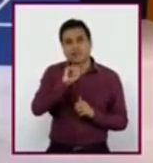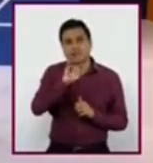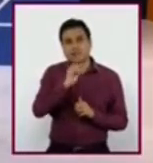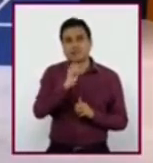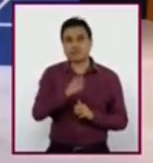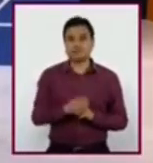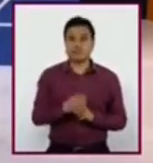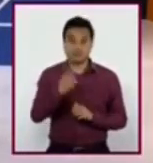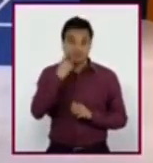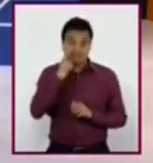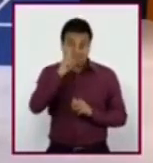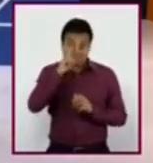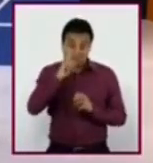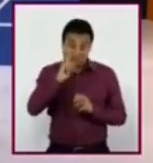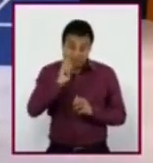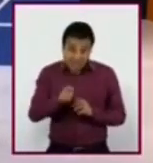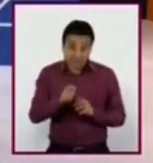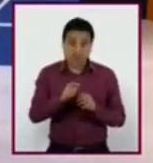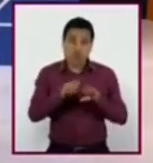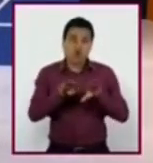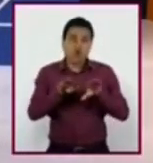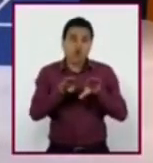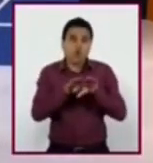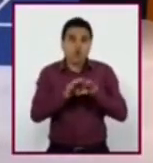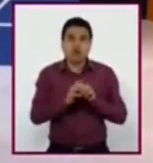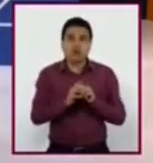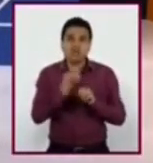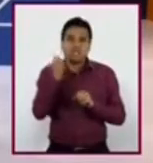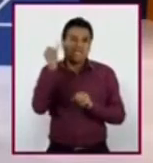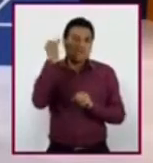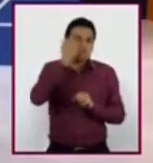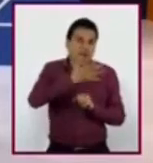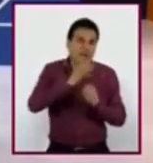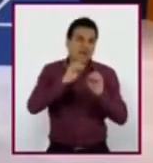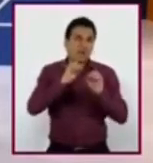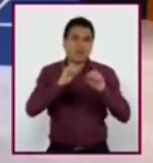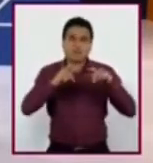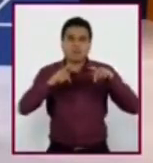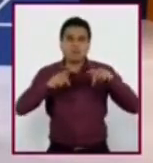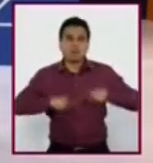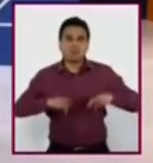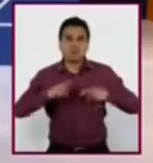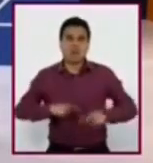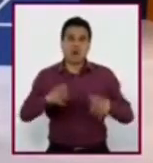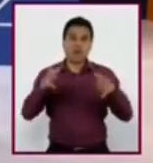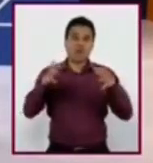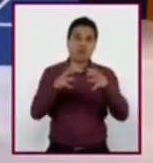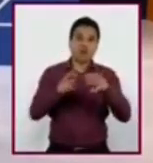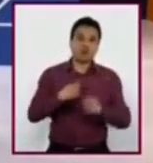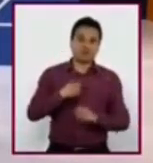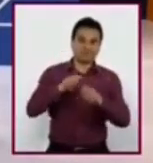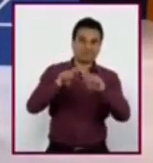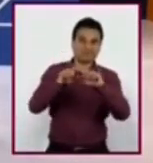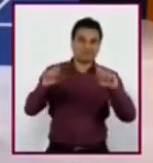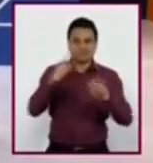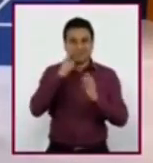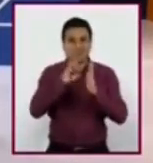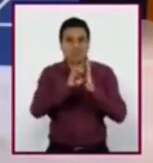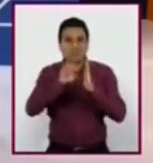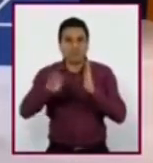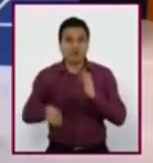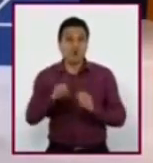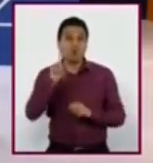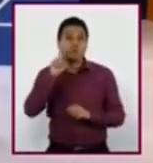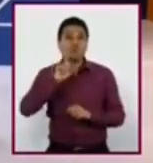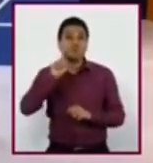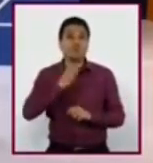estereotipo es una imagen o idea exagerada que se tiene sobre un grupo social. Por ejemplo, como cuando se dice, a las mujeres